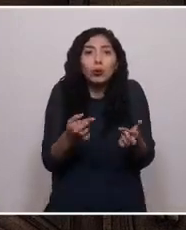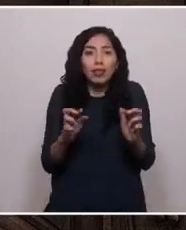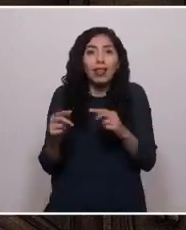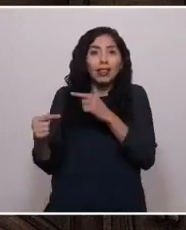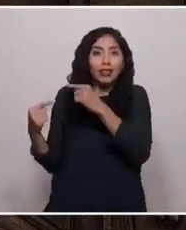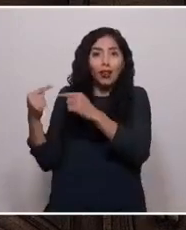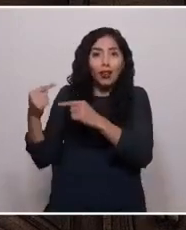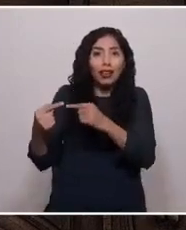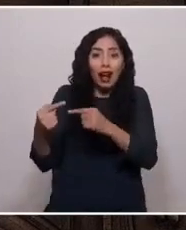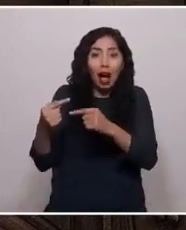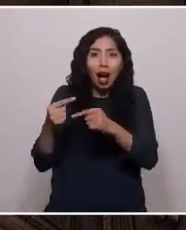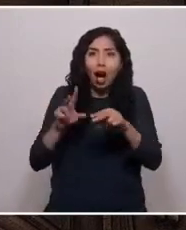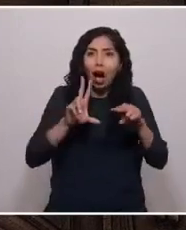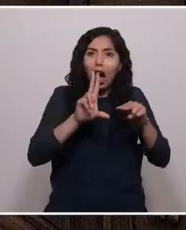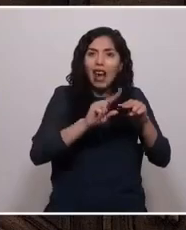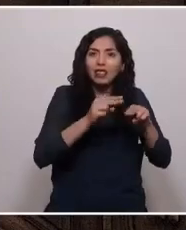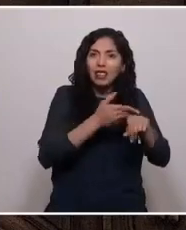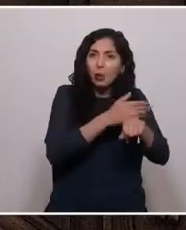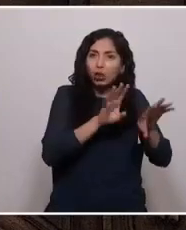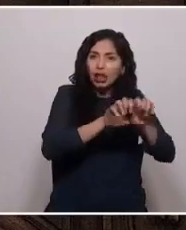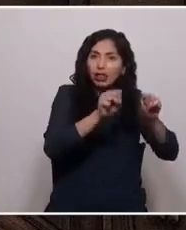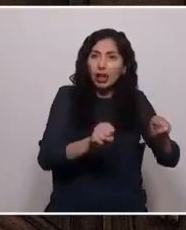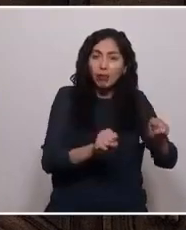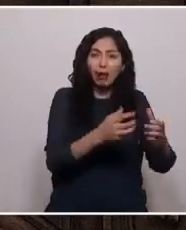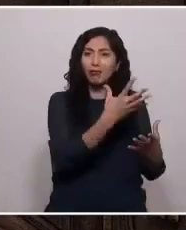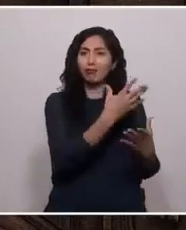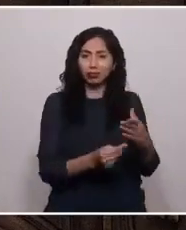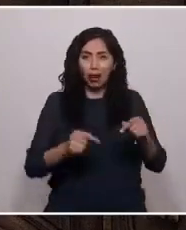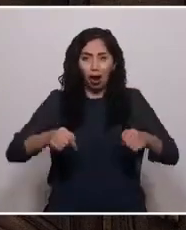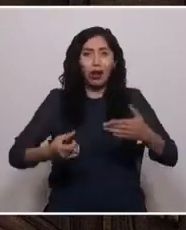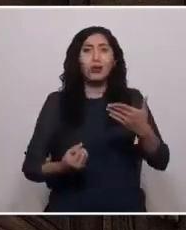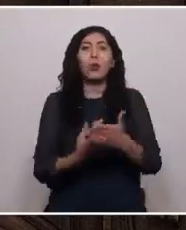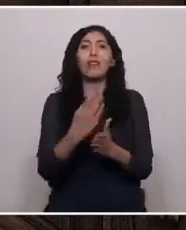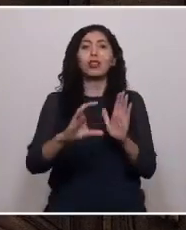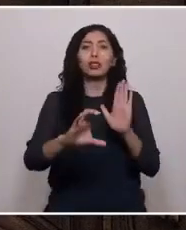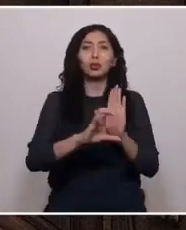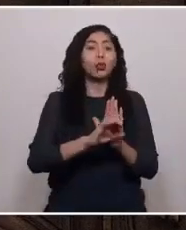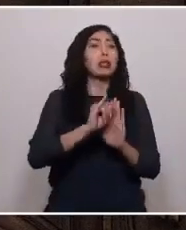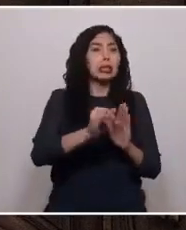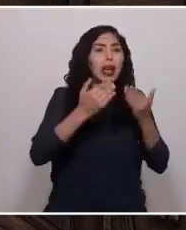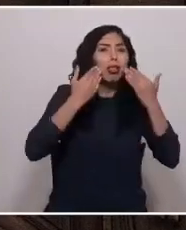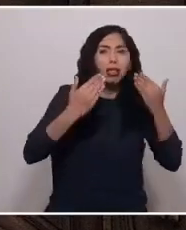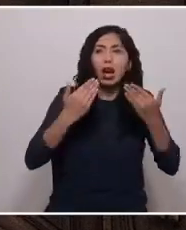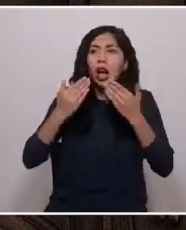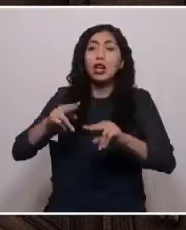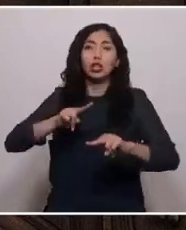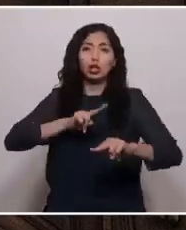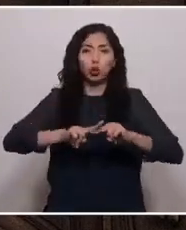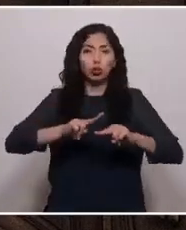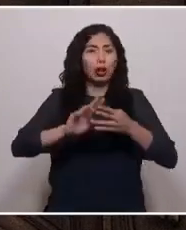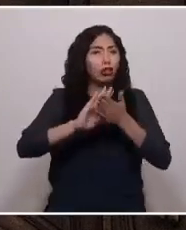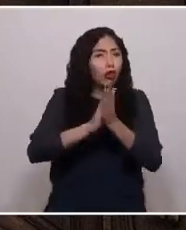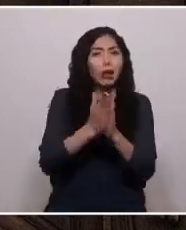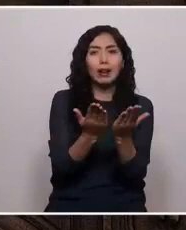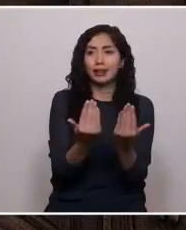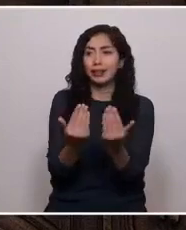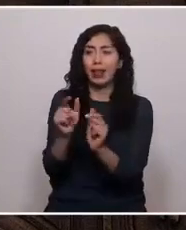el antiguo régimen con una nueva constitución, que sí ofrezca soluciones a las necesidades del pueblo.